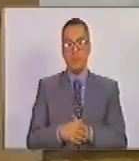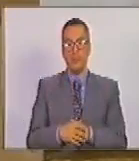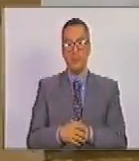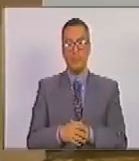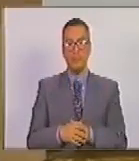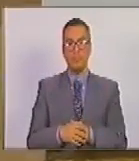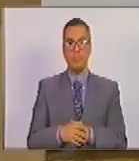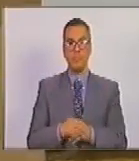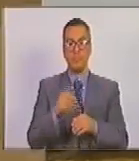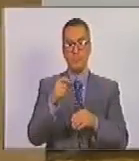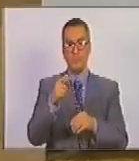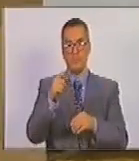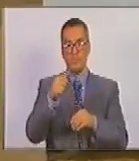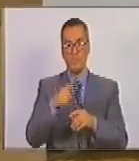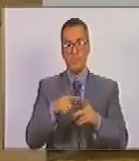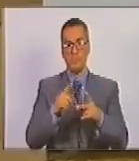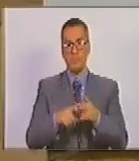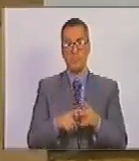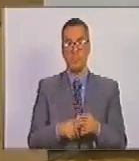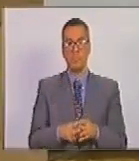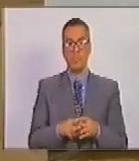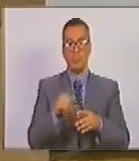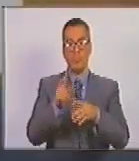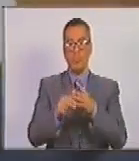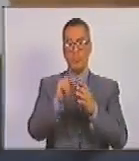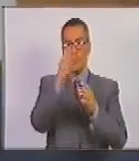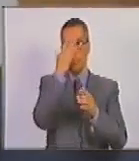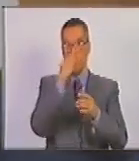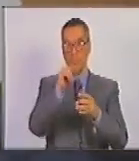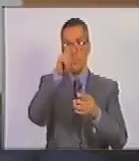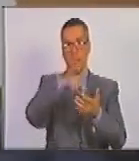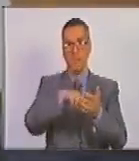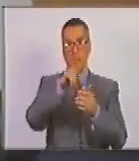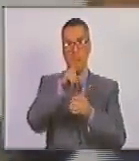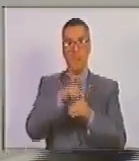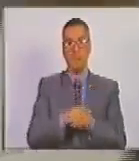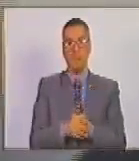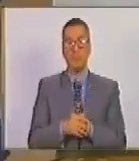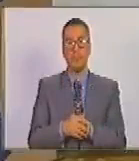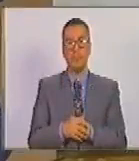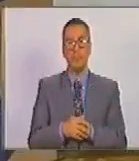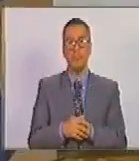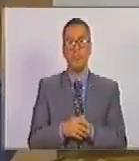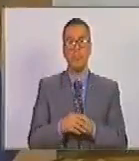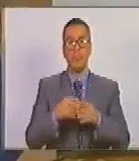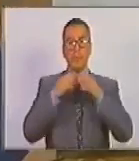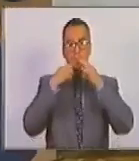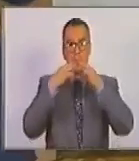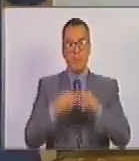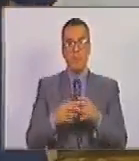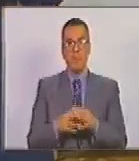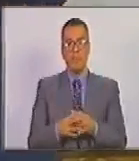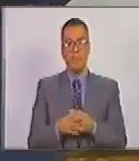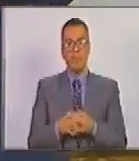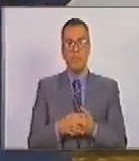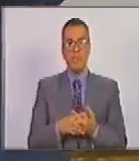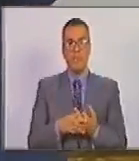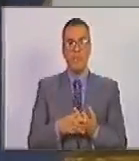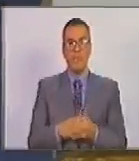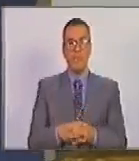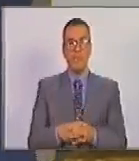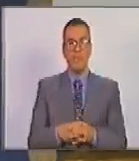hace poquito el 3 de febrero del 2023 ratifica la asamblea